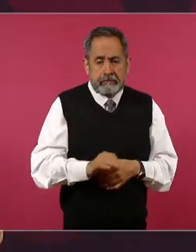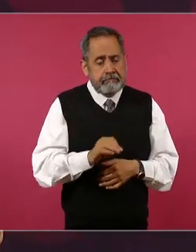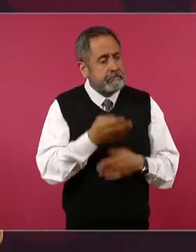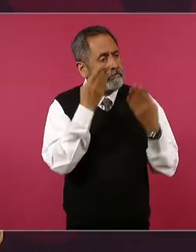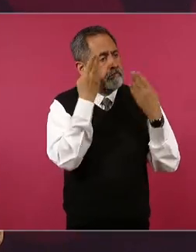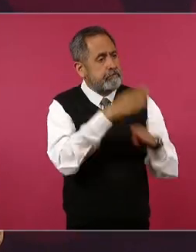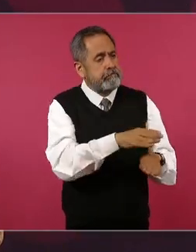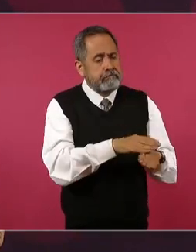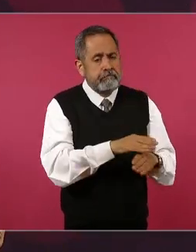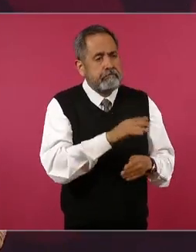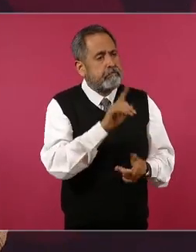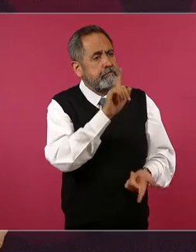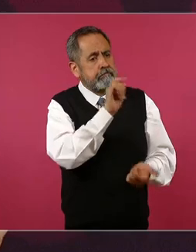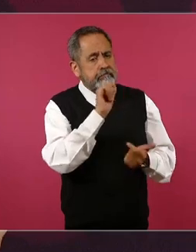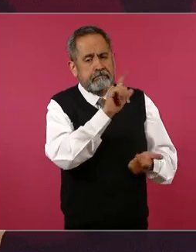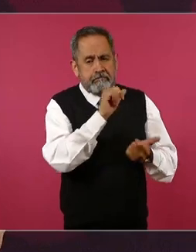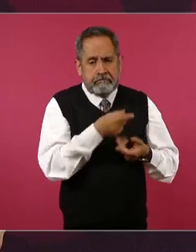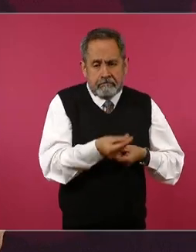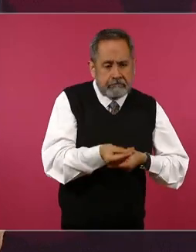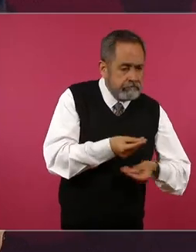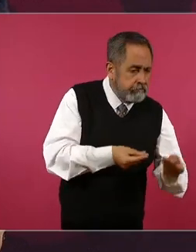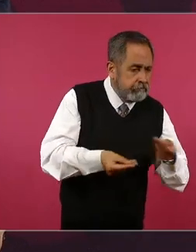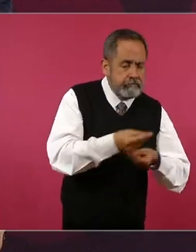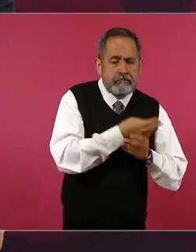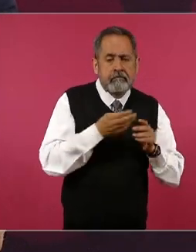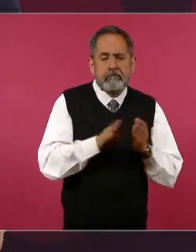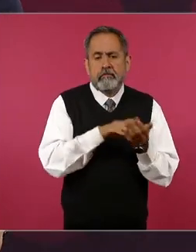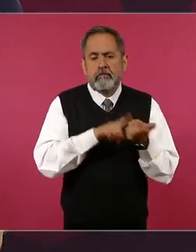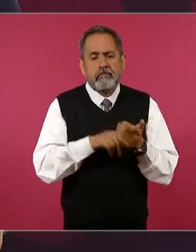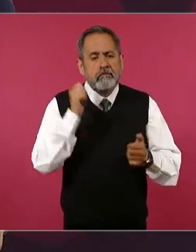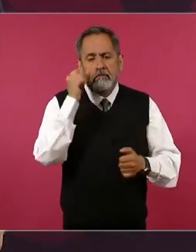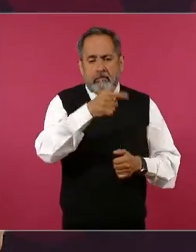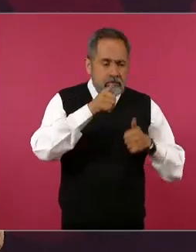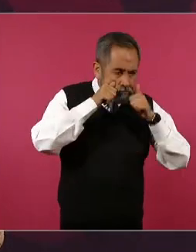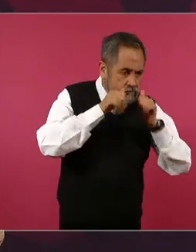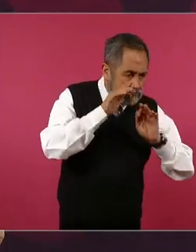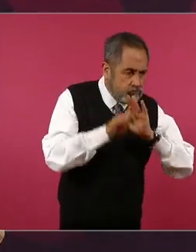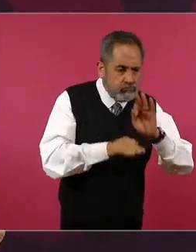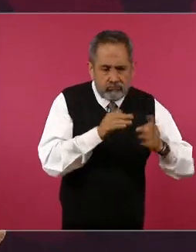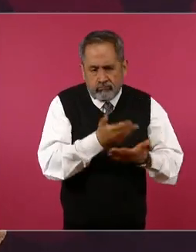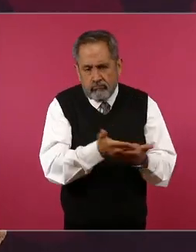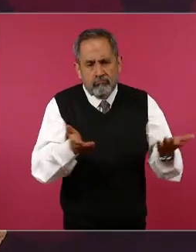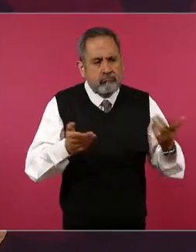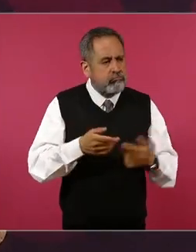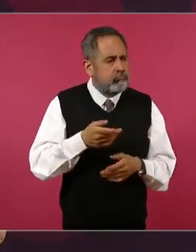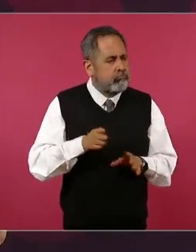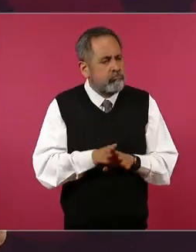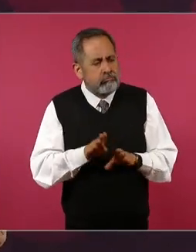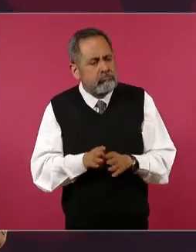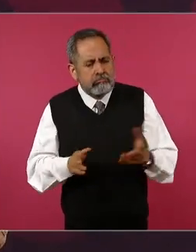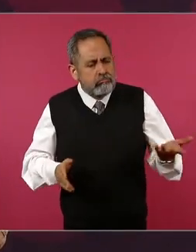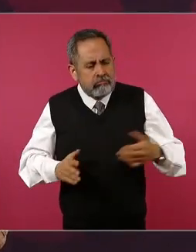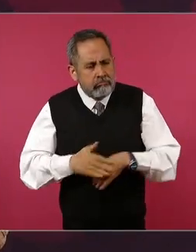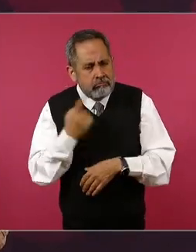tener atenciones y privilegios